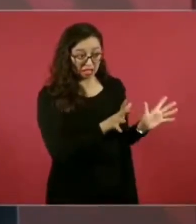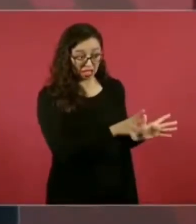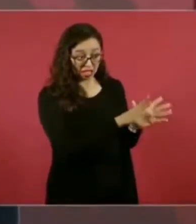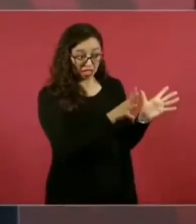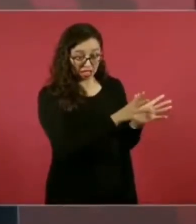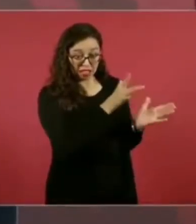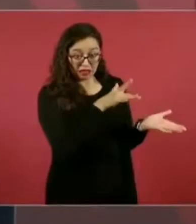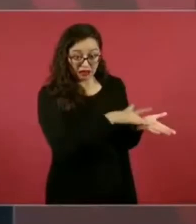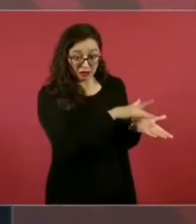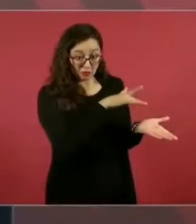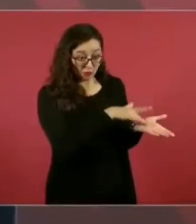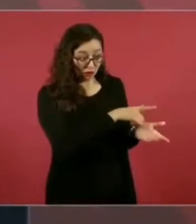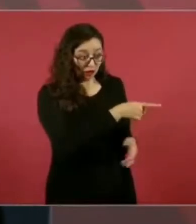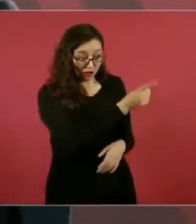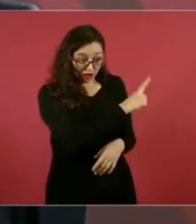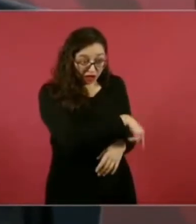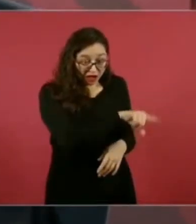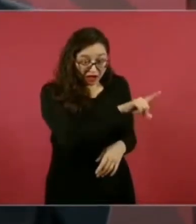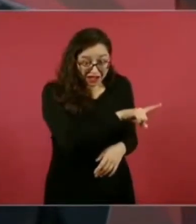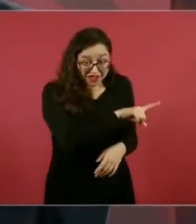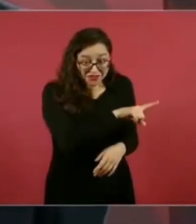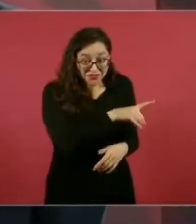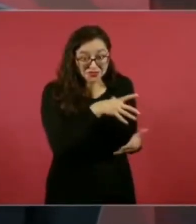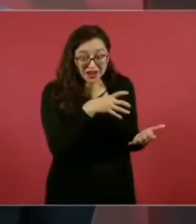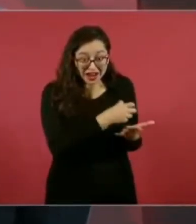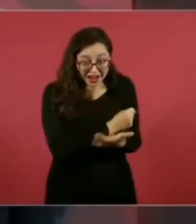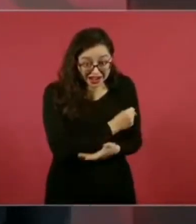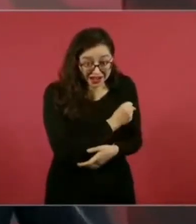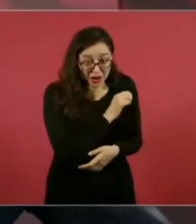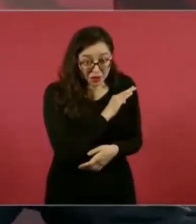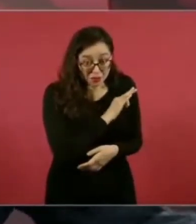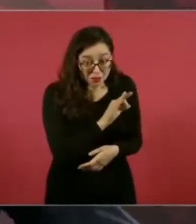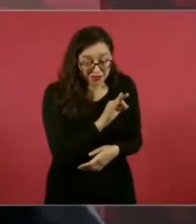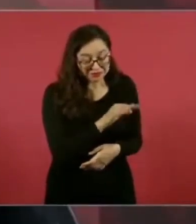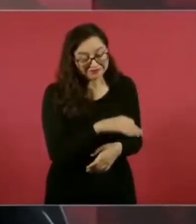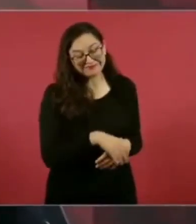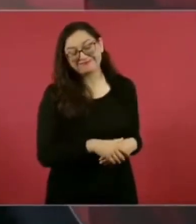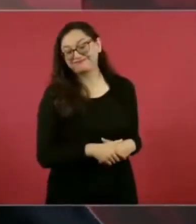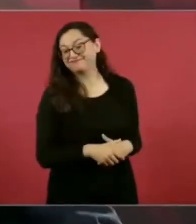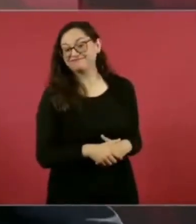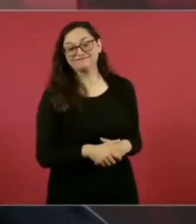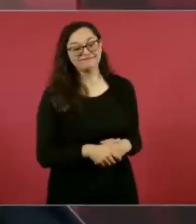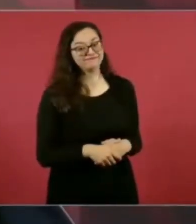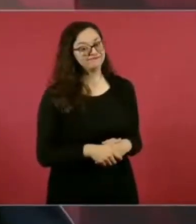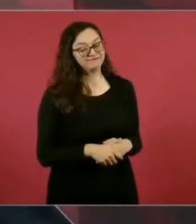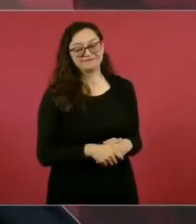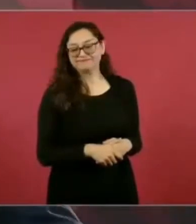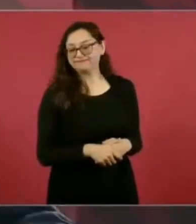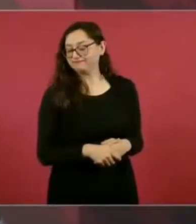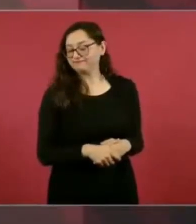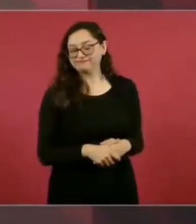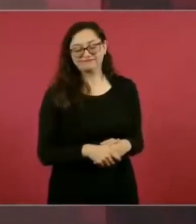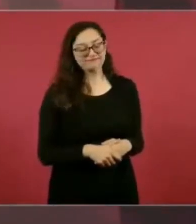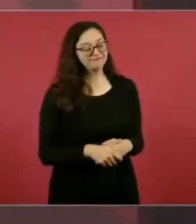pensando de que van a poder